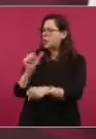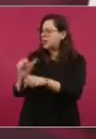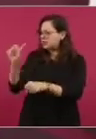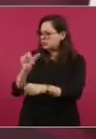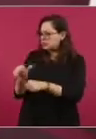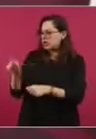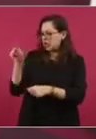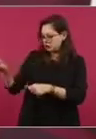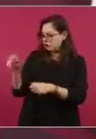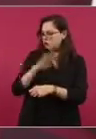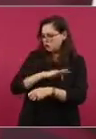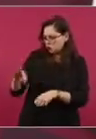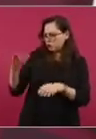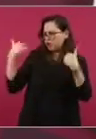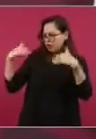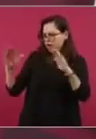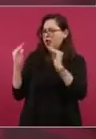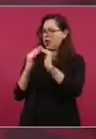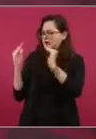Unidos?